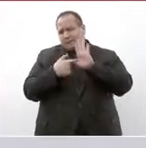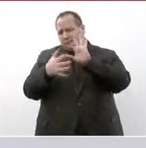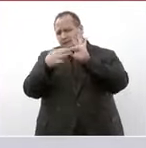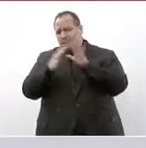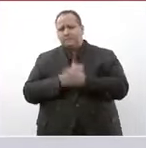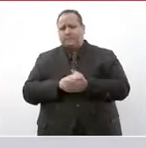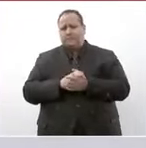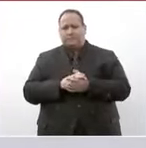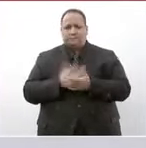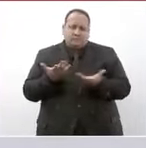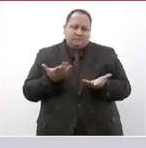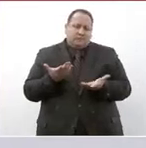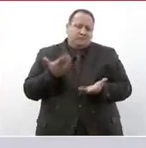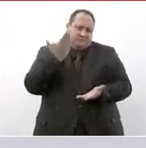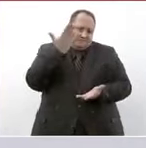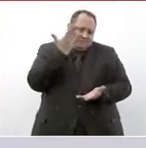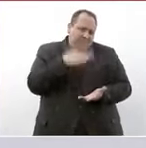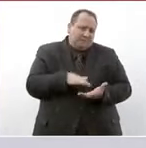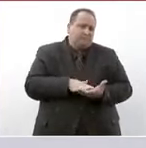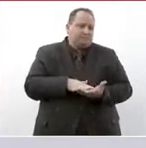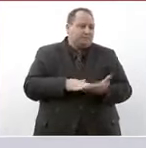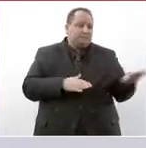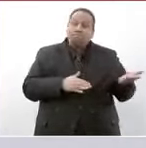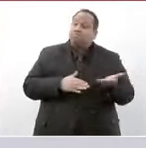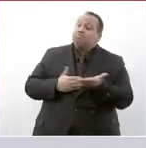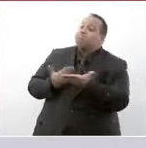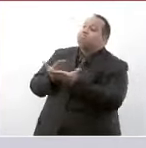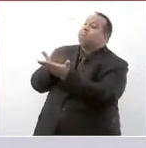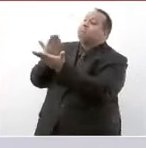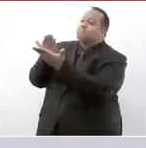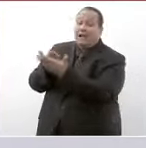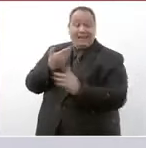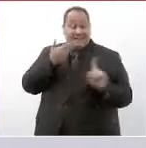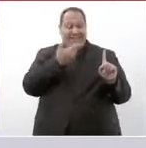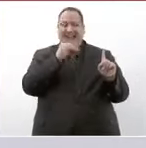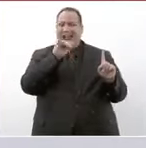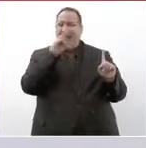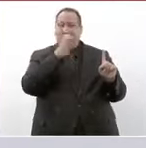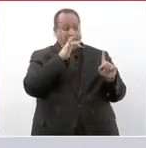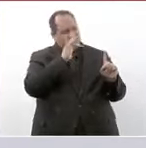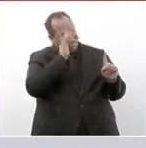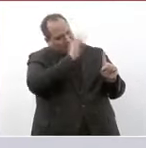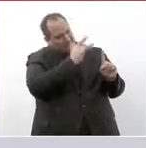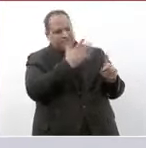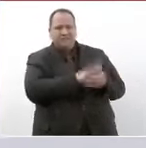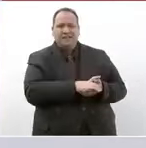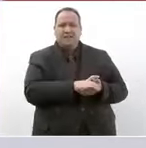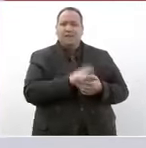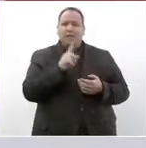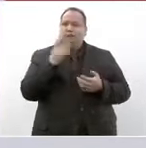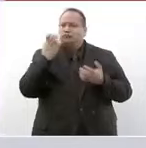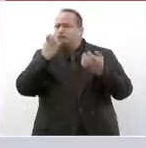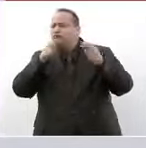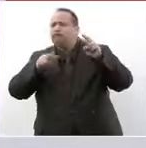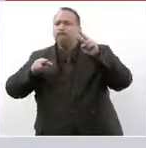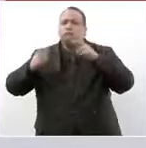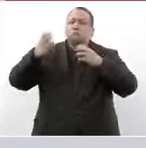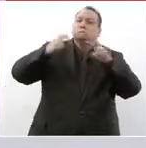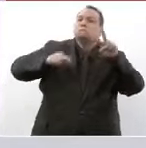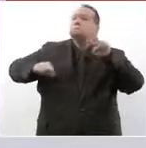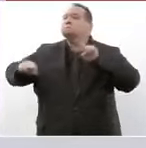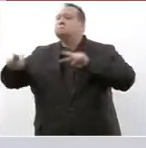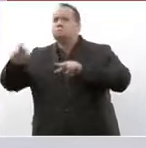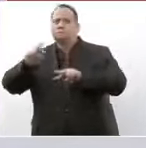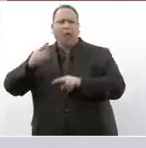gracias a la propuesta de Jaime y al análisis que hicimos